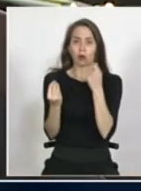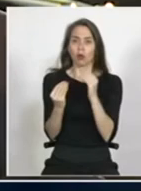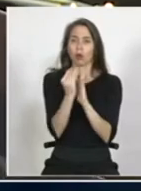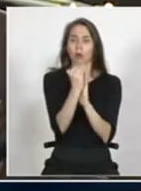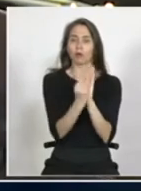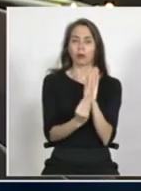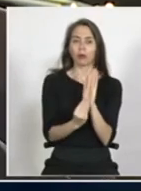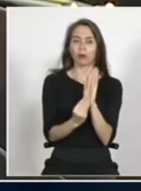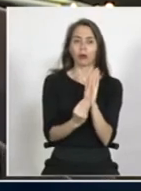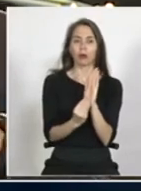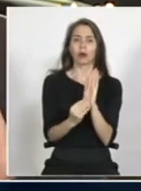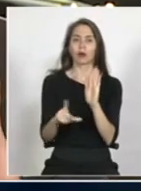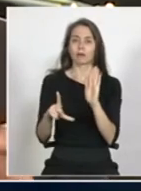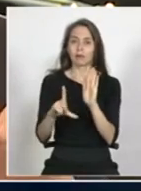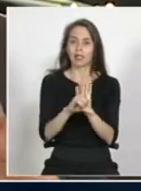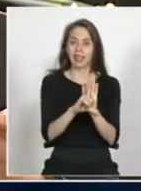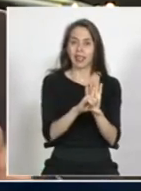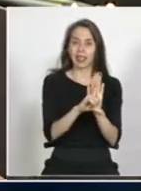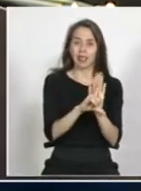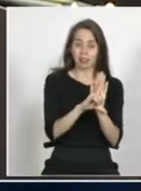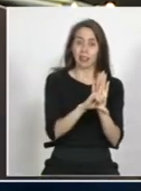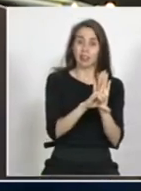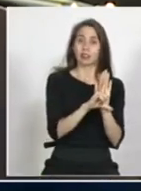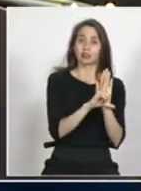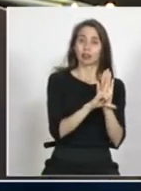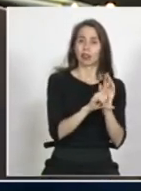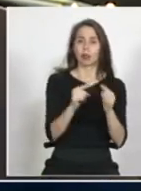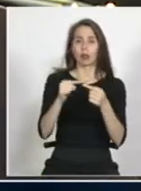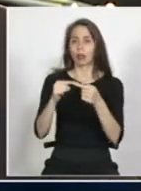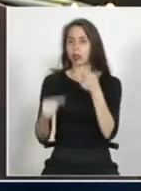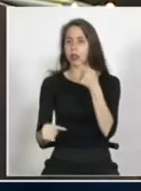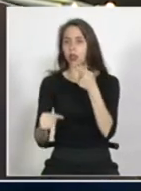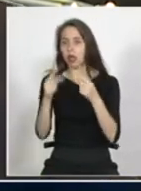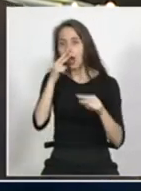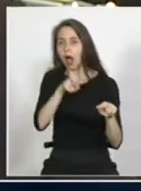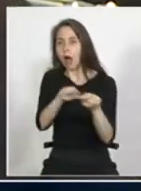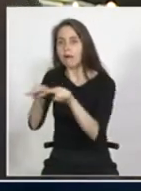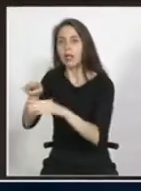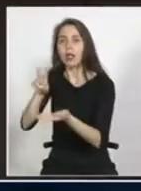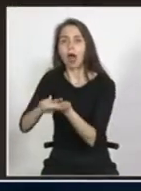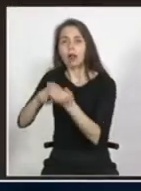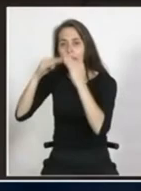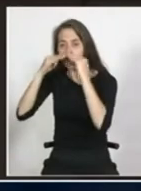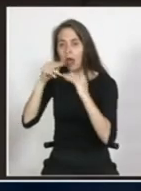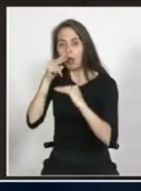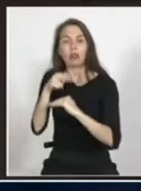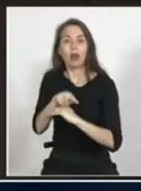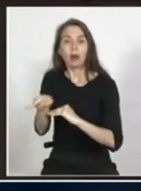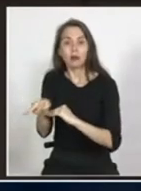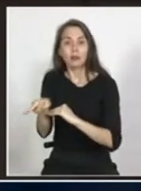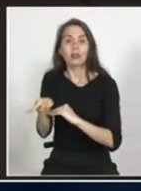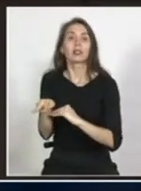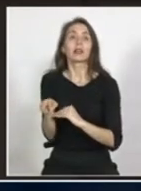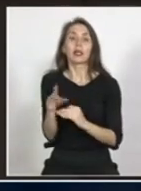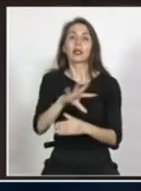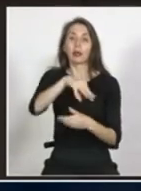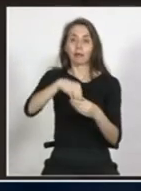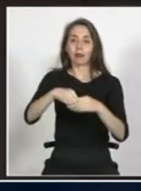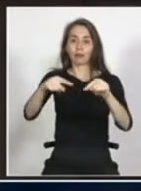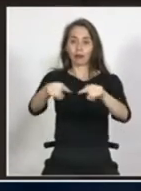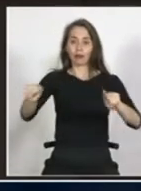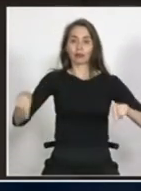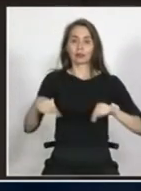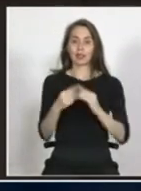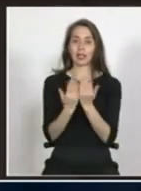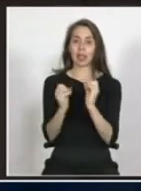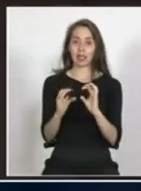legal a cómo se está funcionando en la práctica. Claro, el tratamiento de la diversidad en el aula, que me